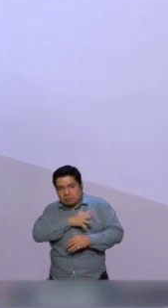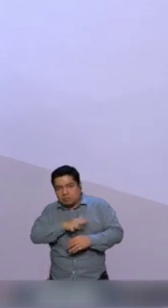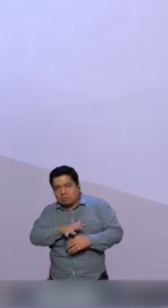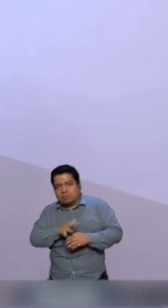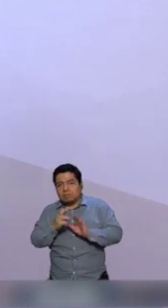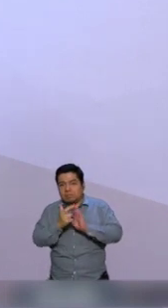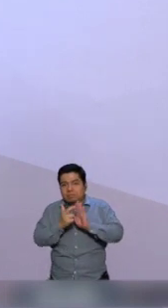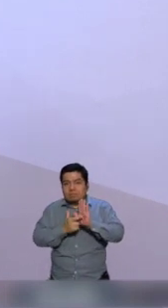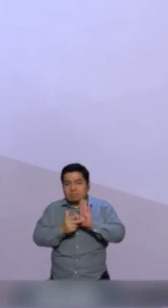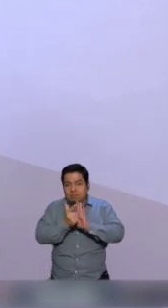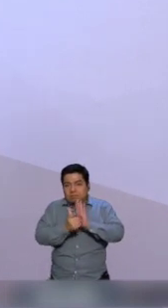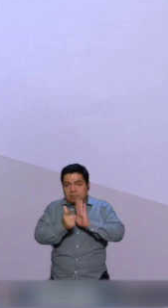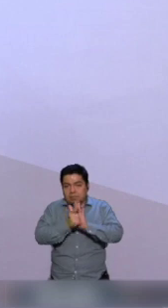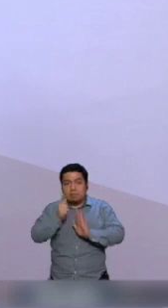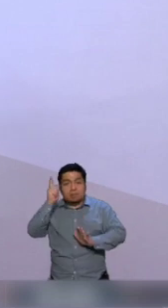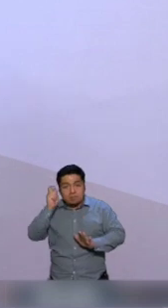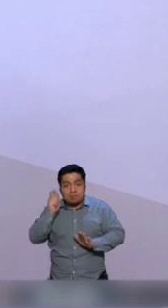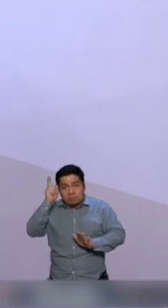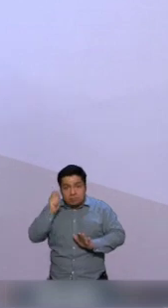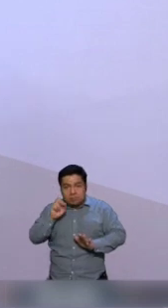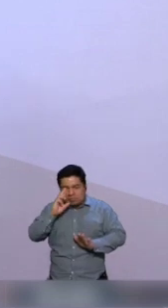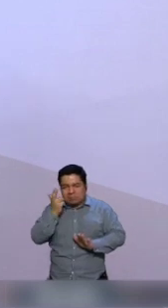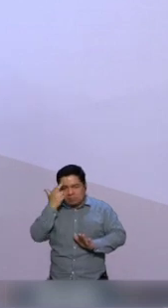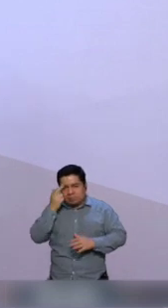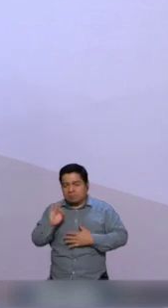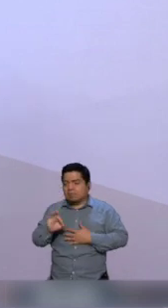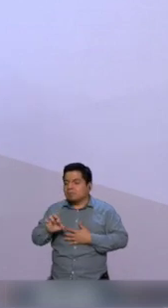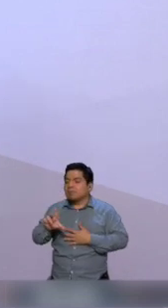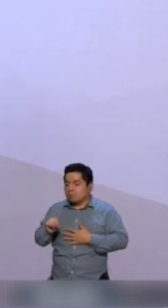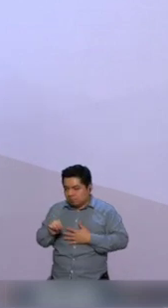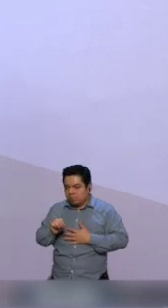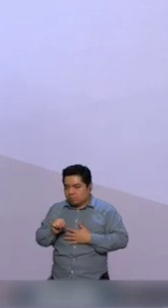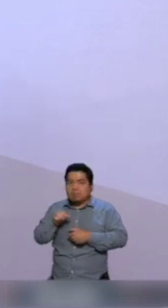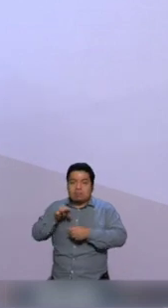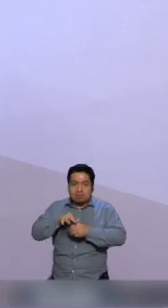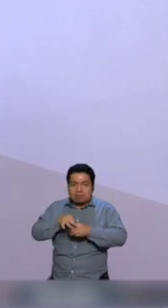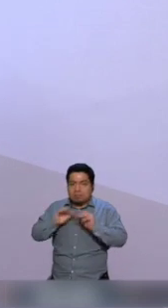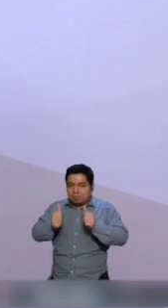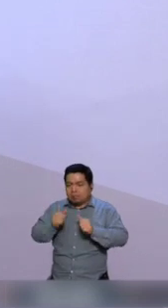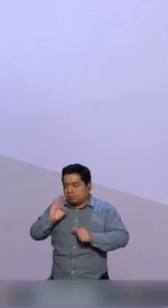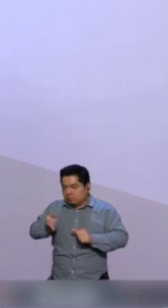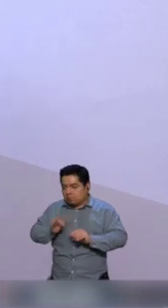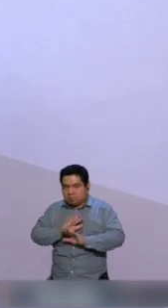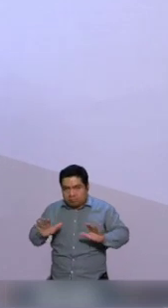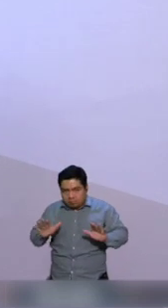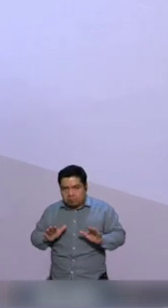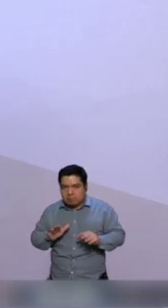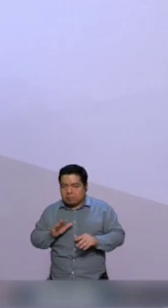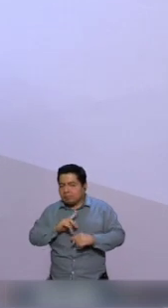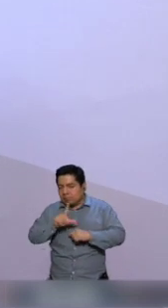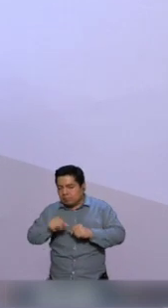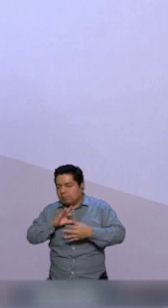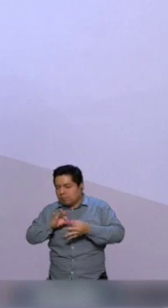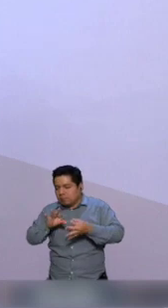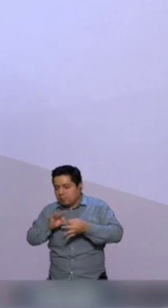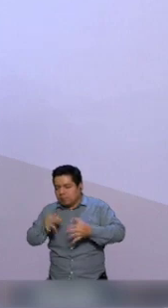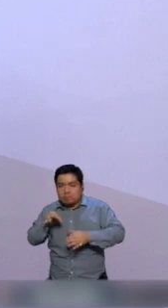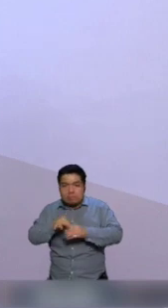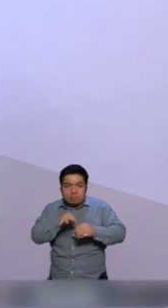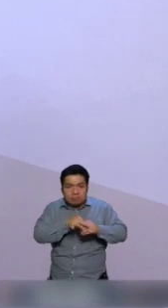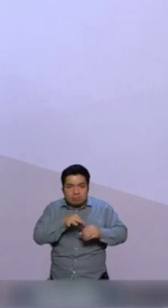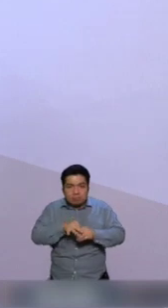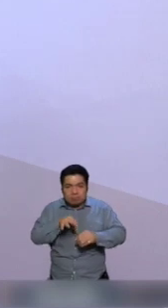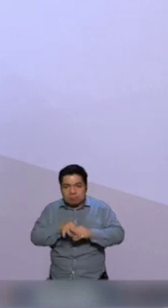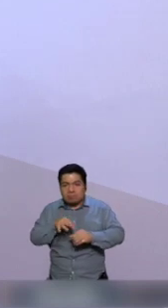las reformas en materia de pensiones para la creación del Fondo de Pensiones para el Bienestar. Aquí le estaremos informando cómo se da la votación en lo